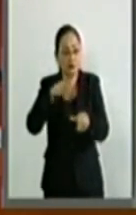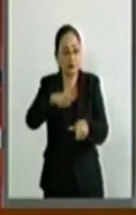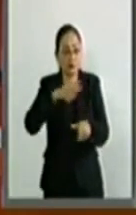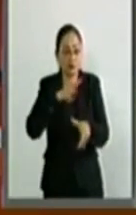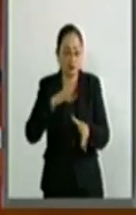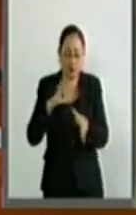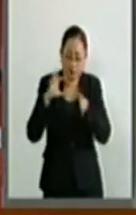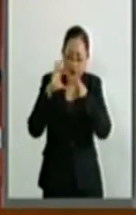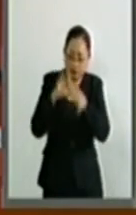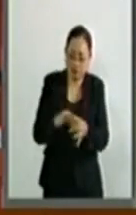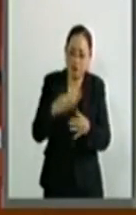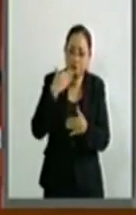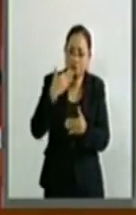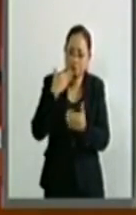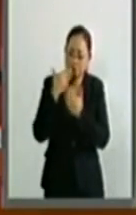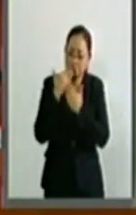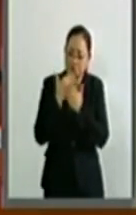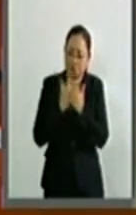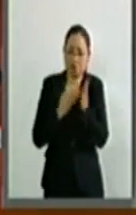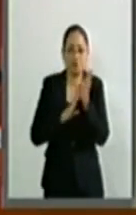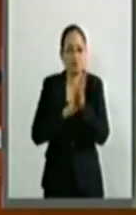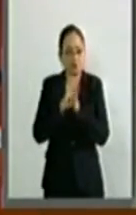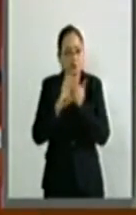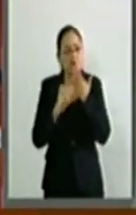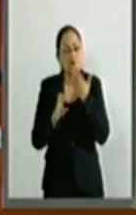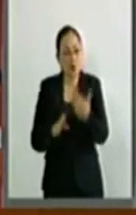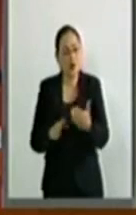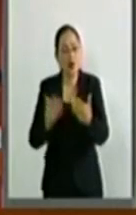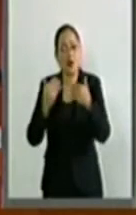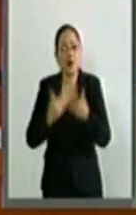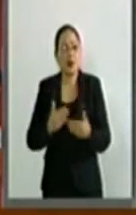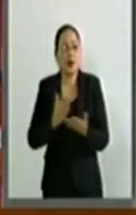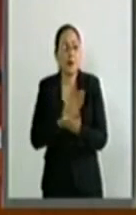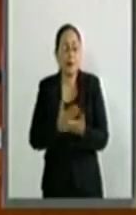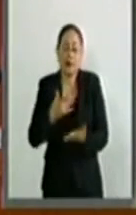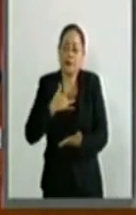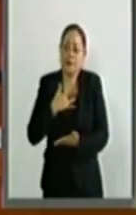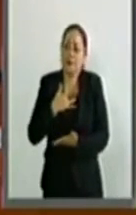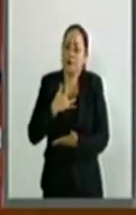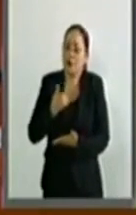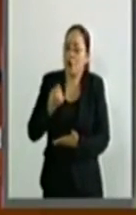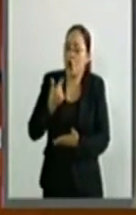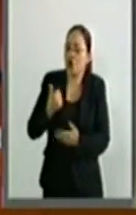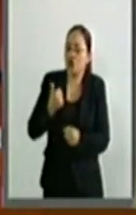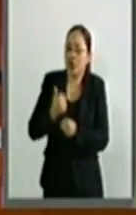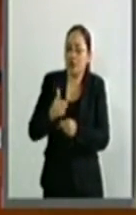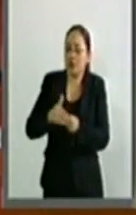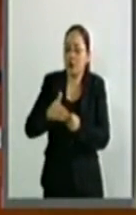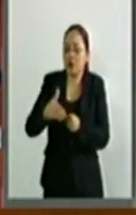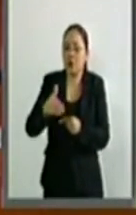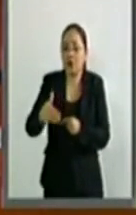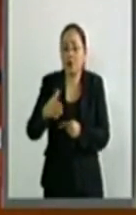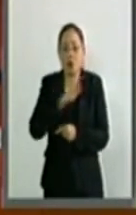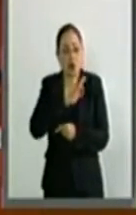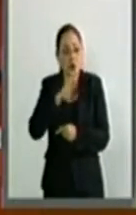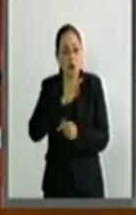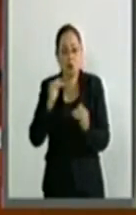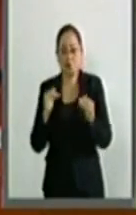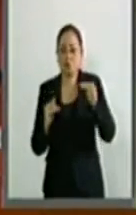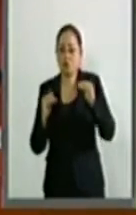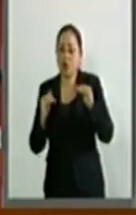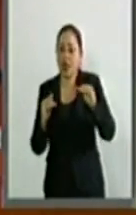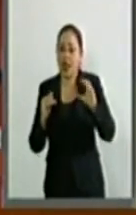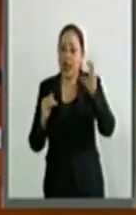crecimiento envidiables además de que se estima que en pocos años superará también a China